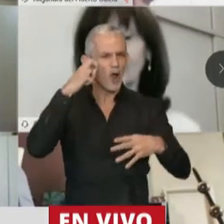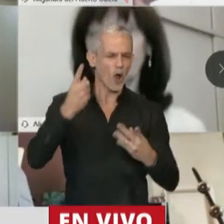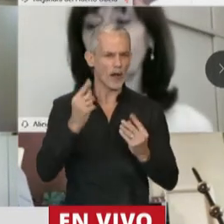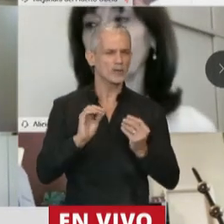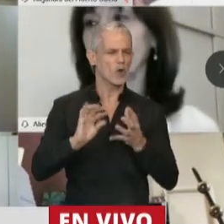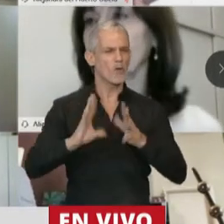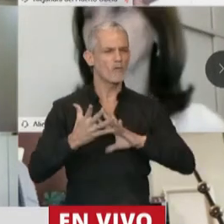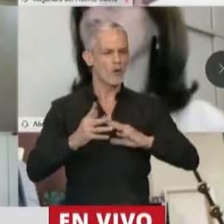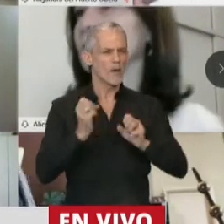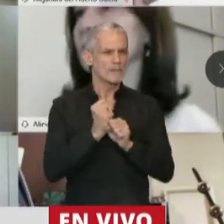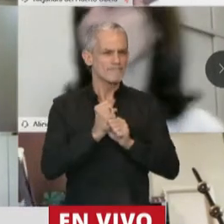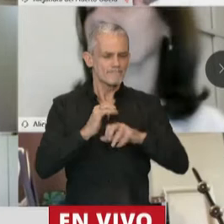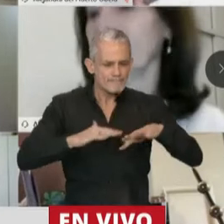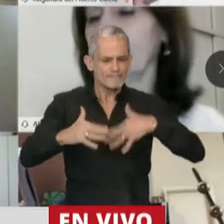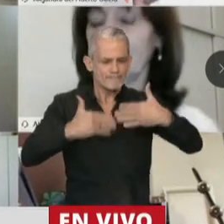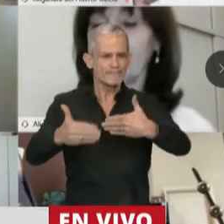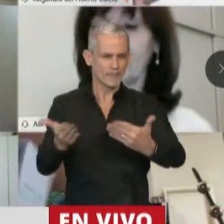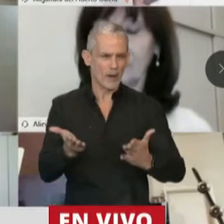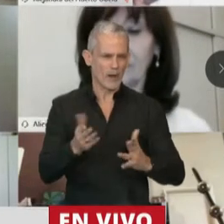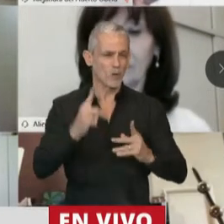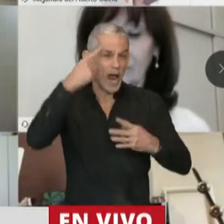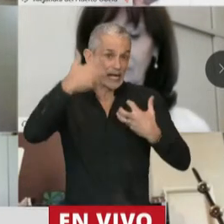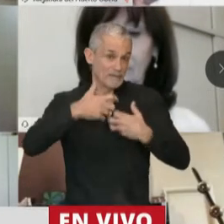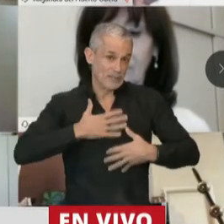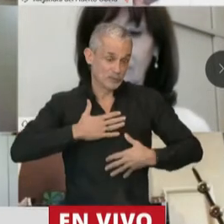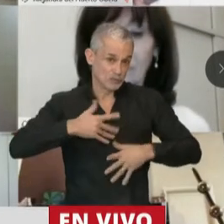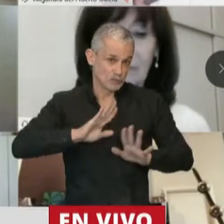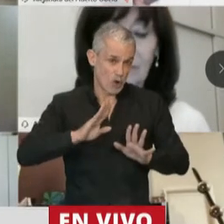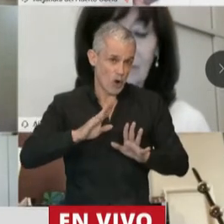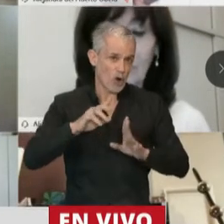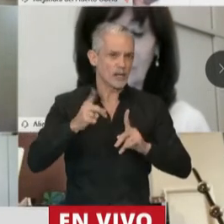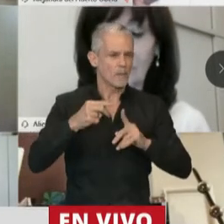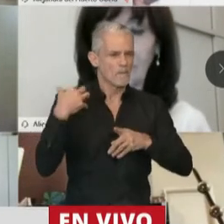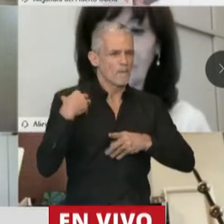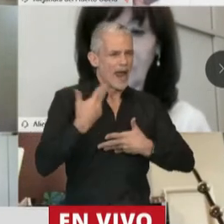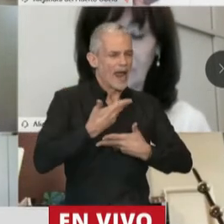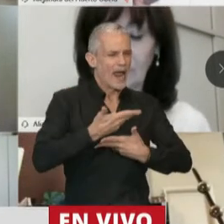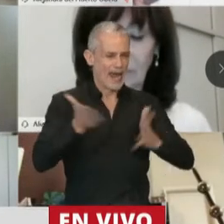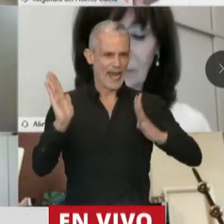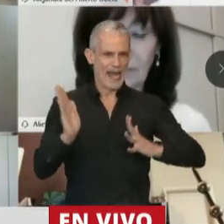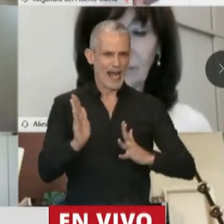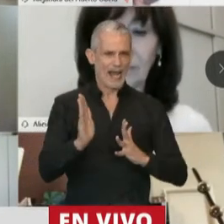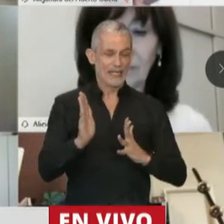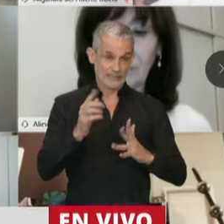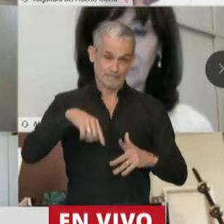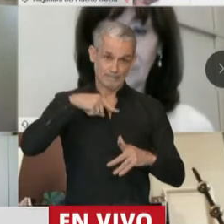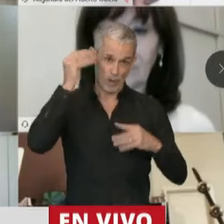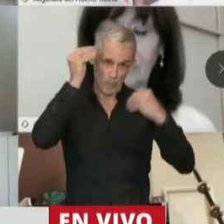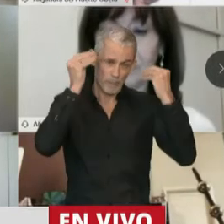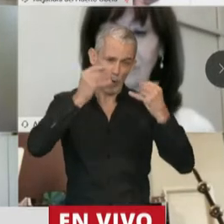de tipo particular nos lleva a una reflexión mucho más general y preocupante.